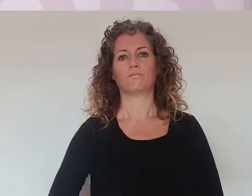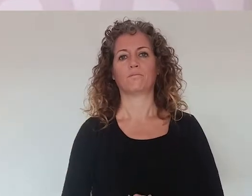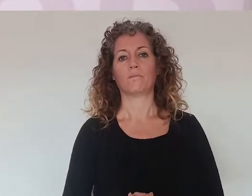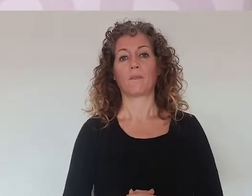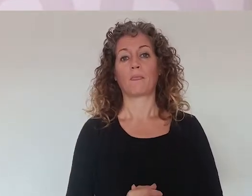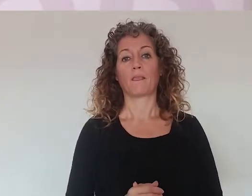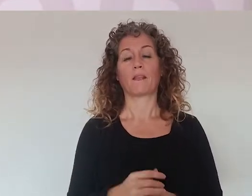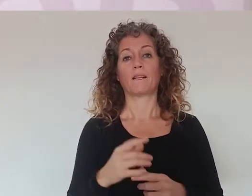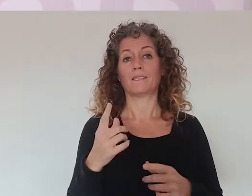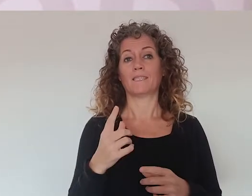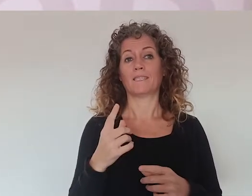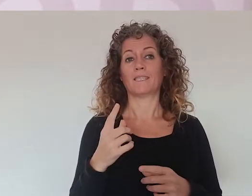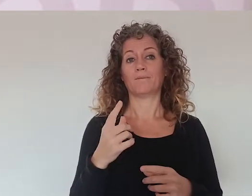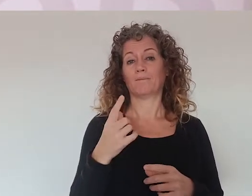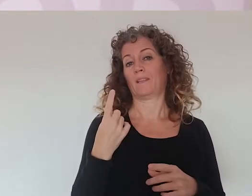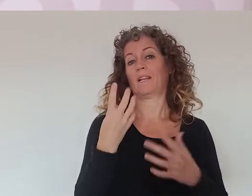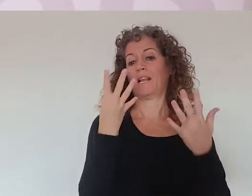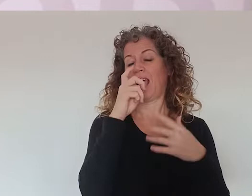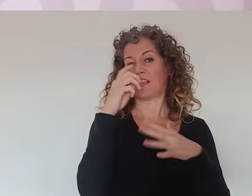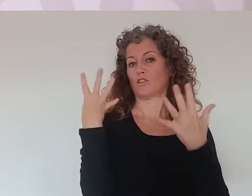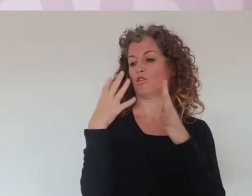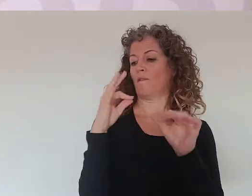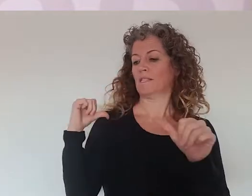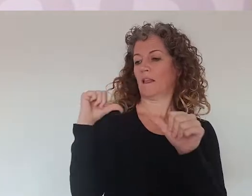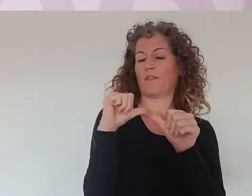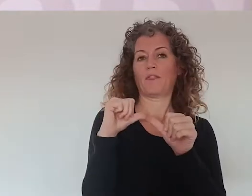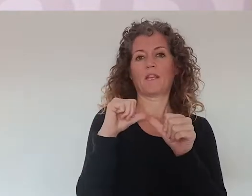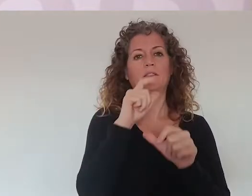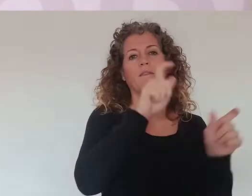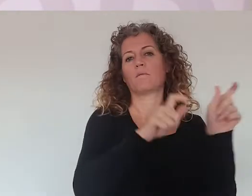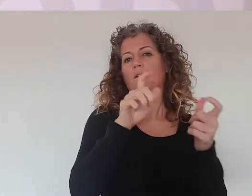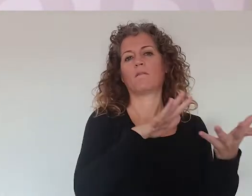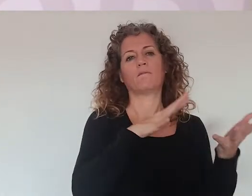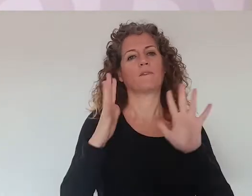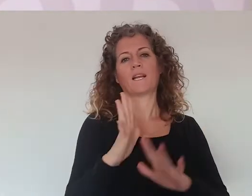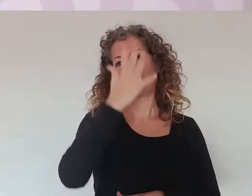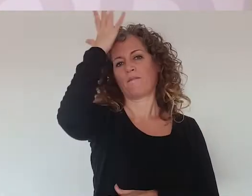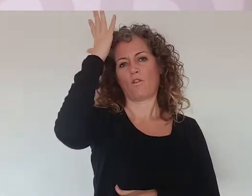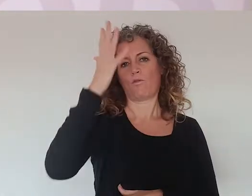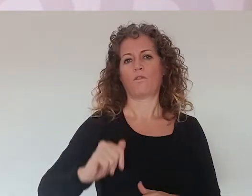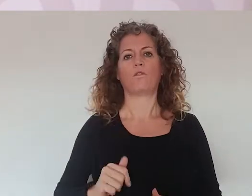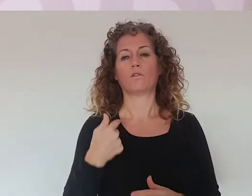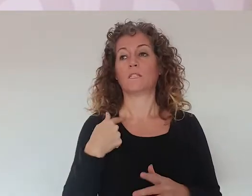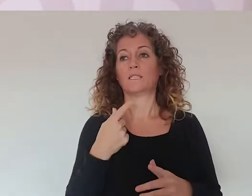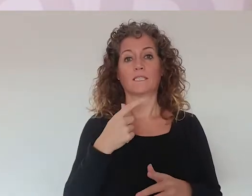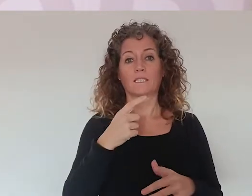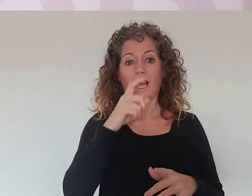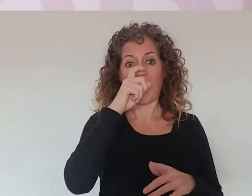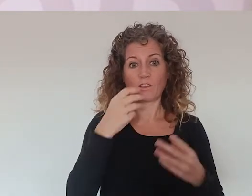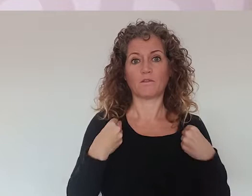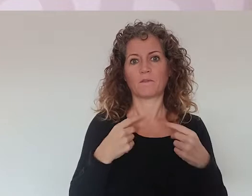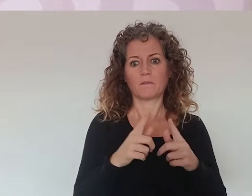Afortunadamente, y desde finales de la década del siglo pasado, vivimos una auténtica revolución demográfica. El aumento de la longevidad es